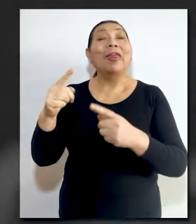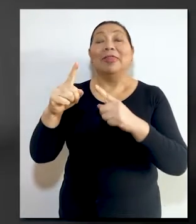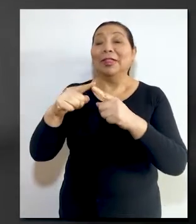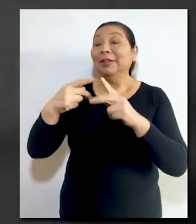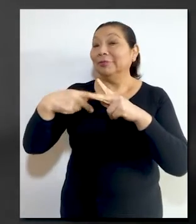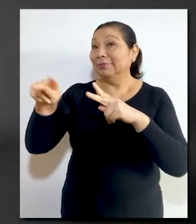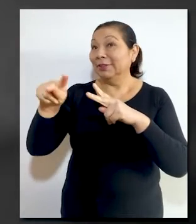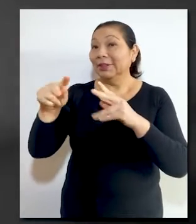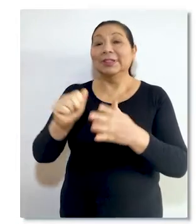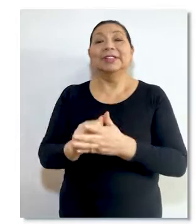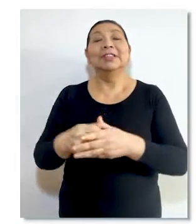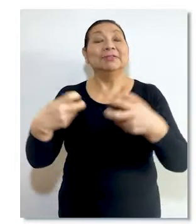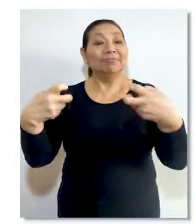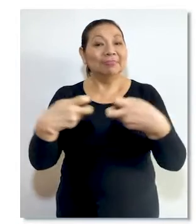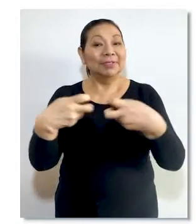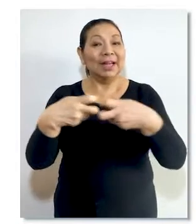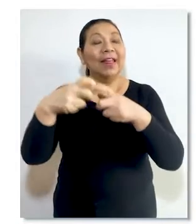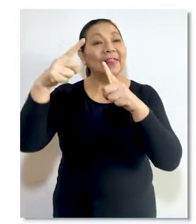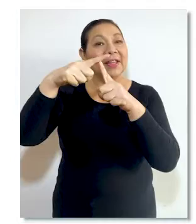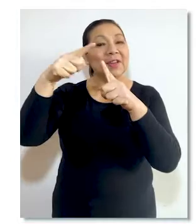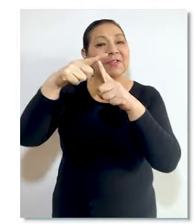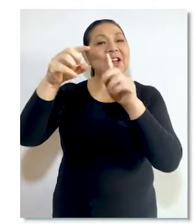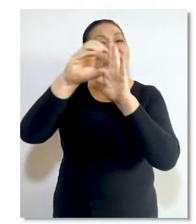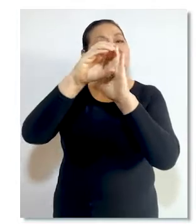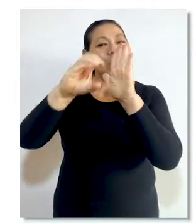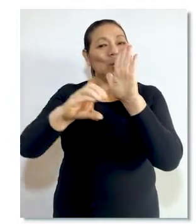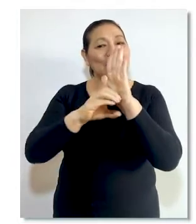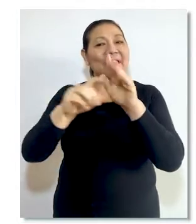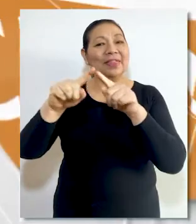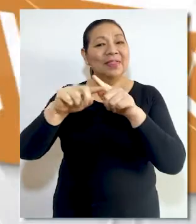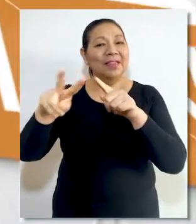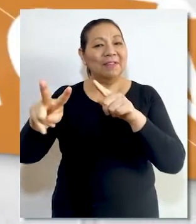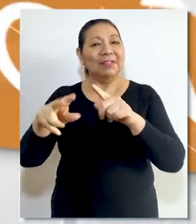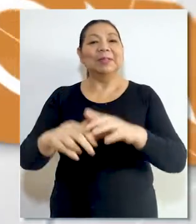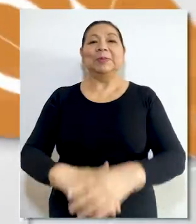lanzará el canal digital Tribunal Constitucional TV.